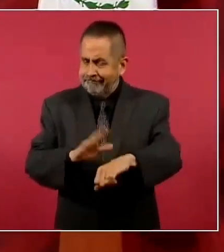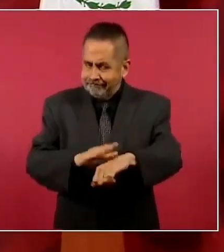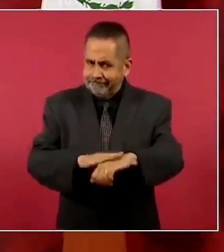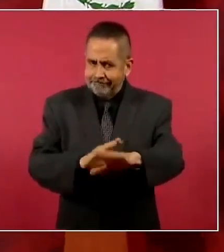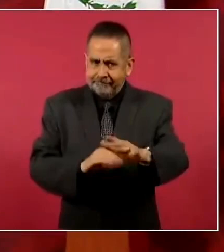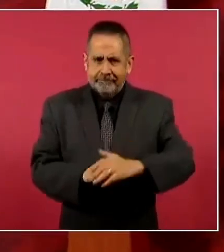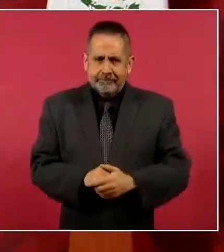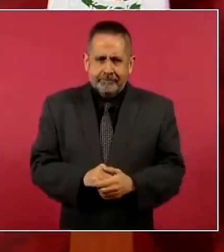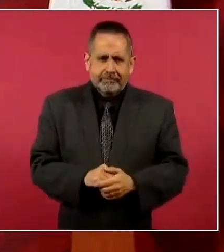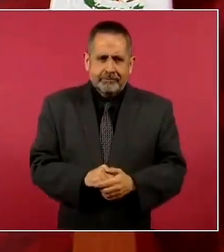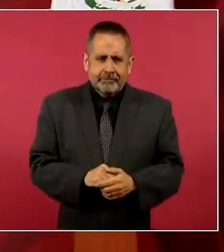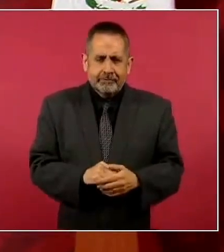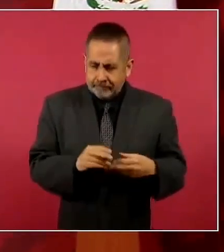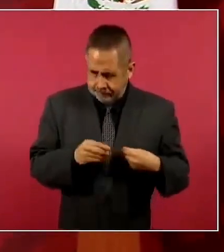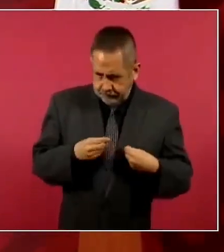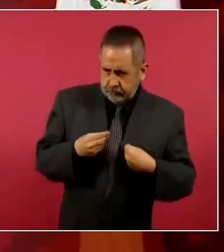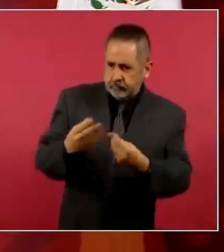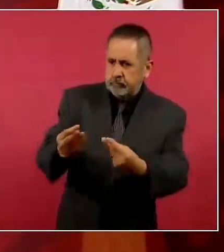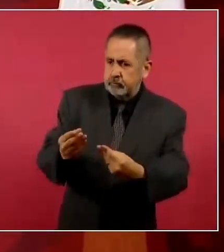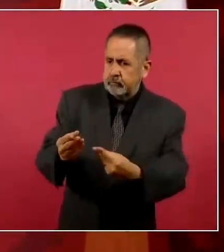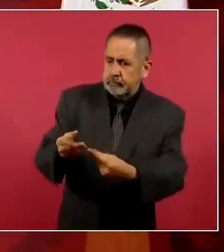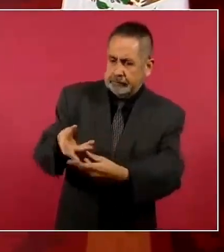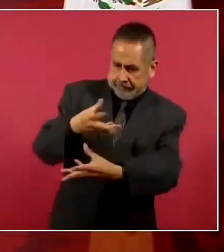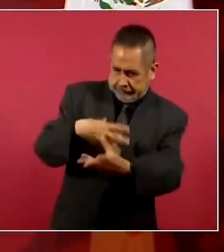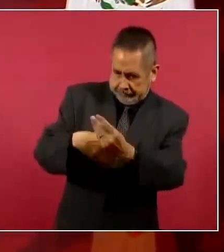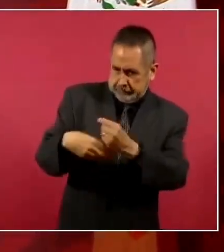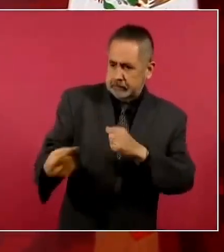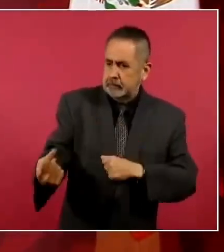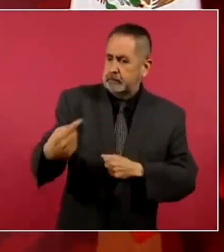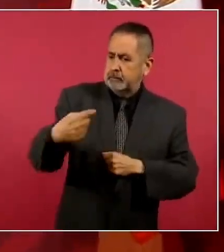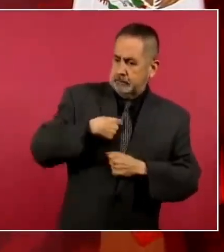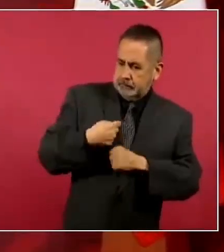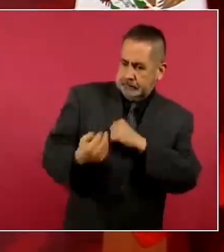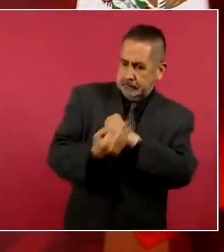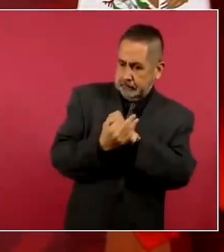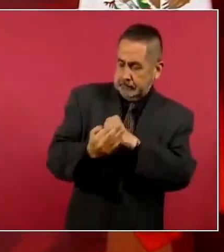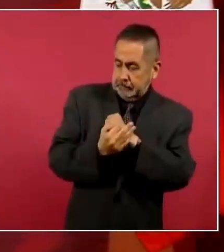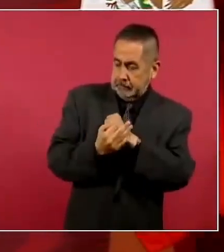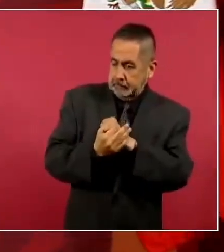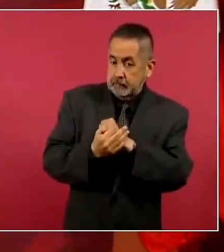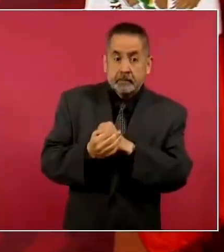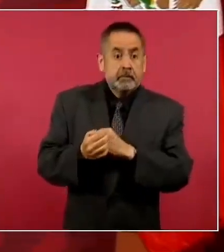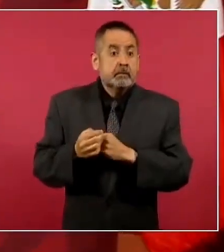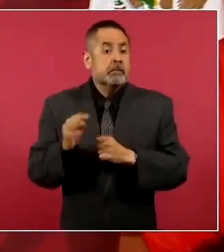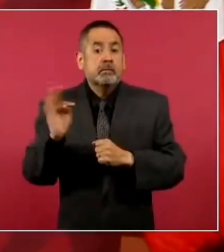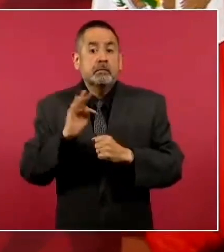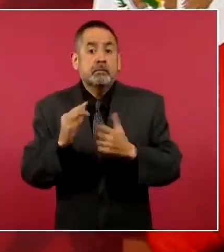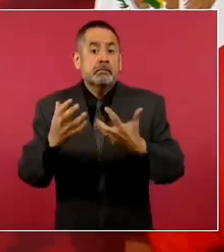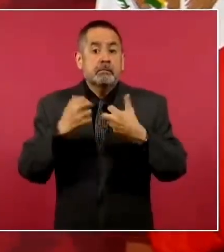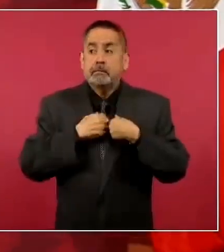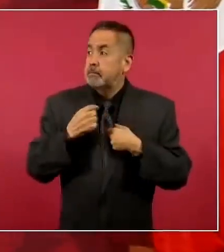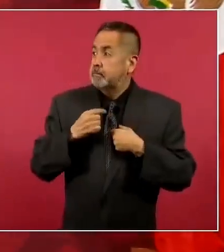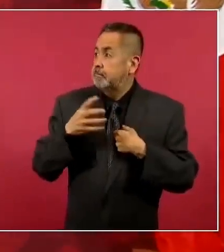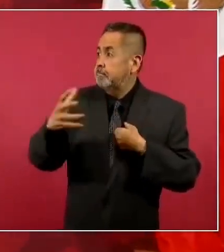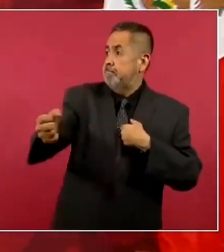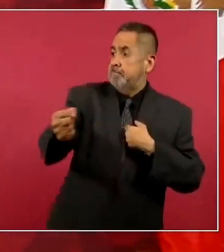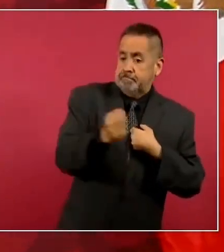Eso es para utilizar de escudo al pueblo,